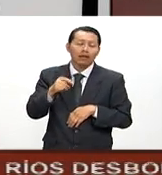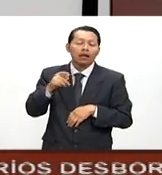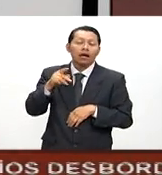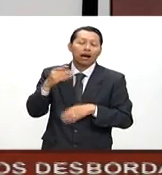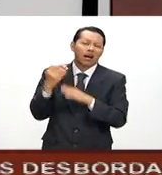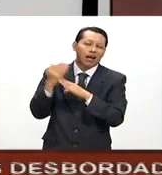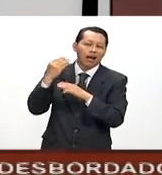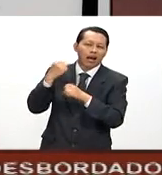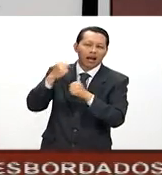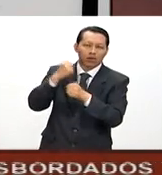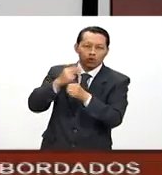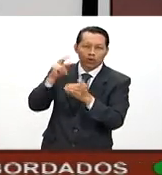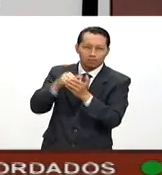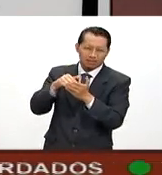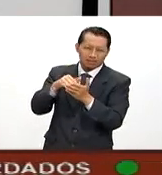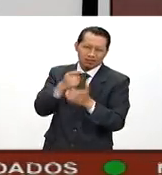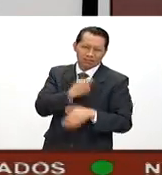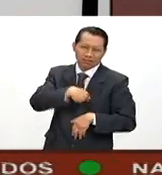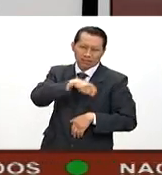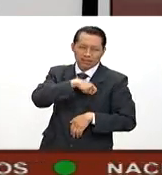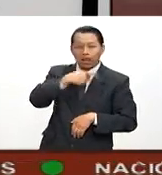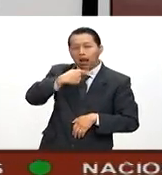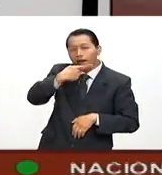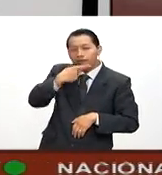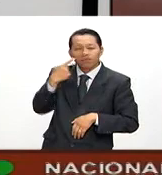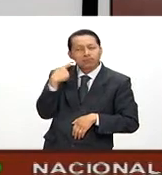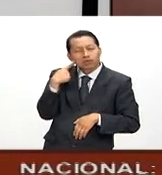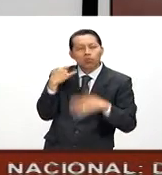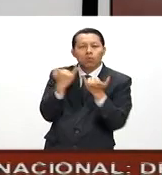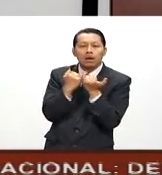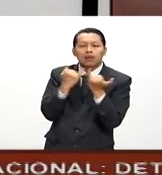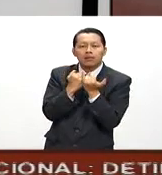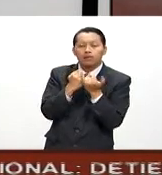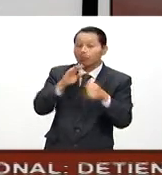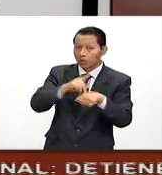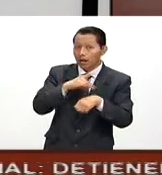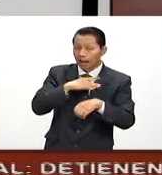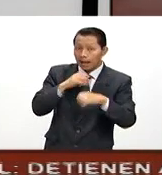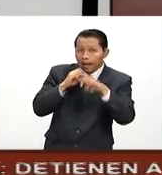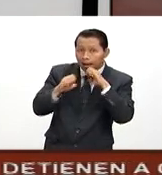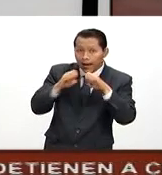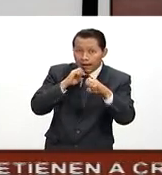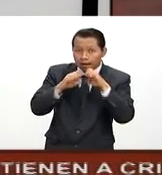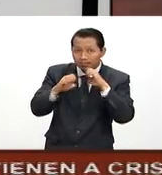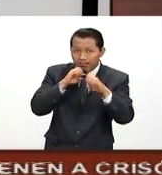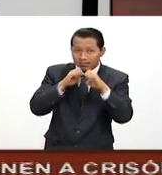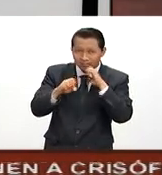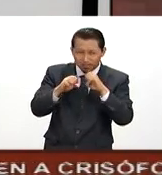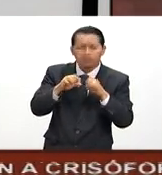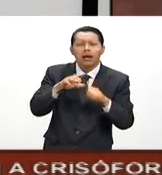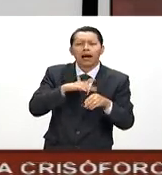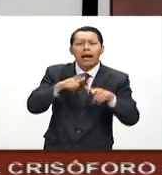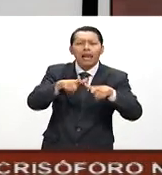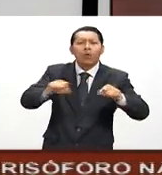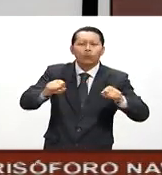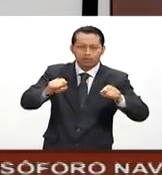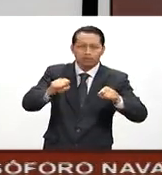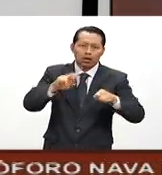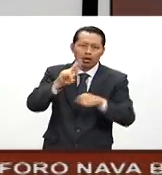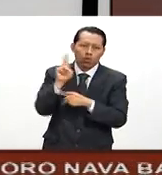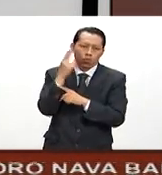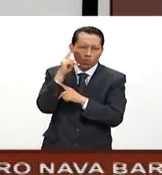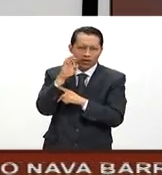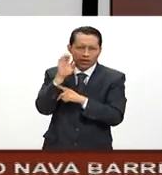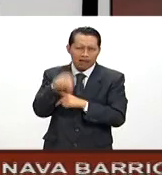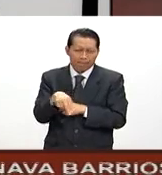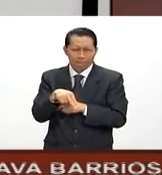habla como madrileña. En principio, y con base en una entrevista que hizo el medio a un lingüista de la UNAM, entre los